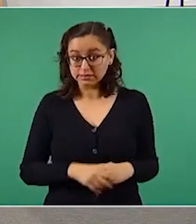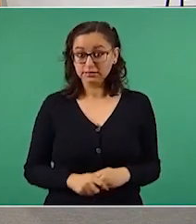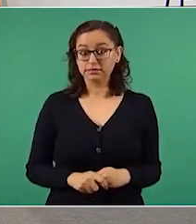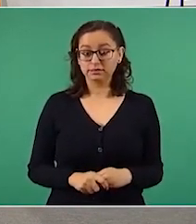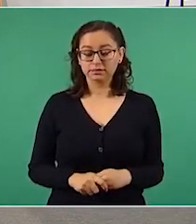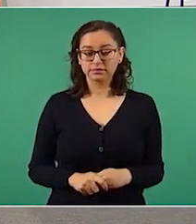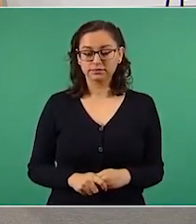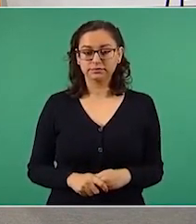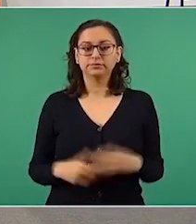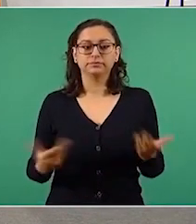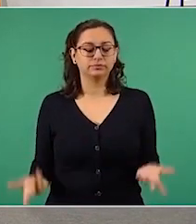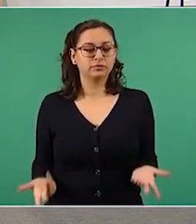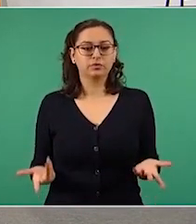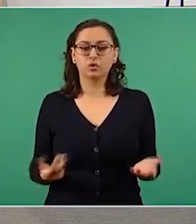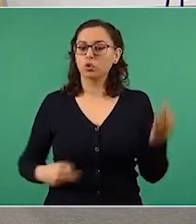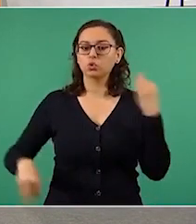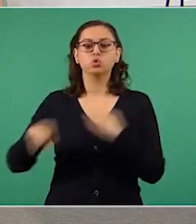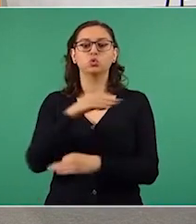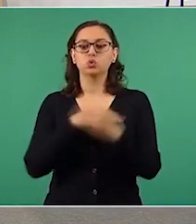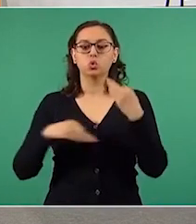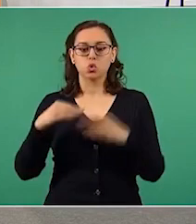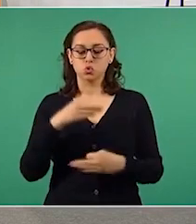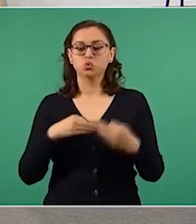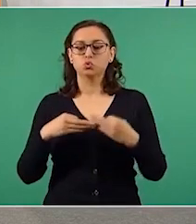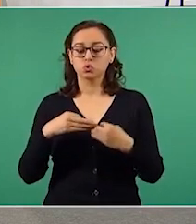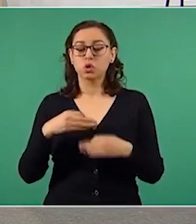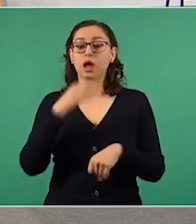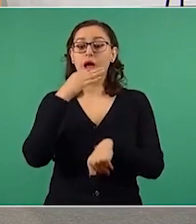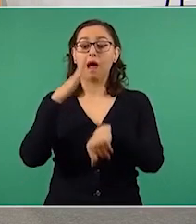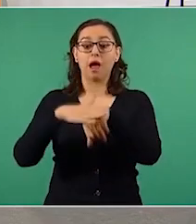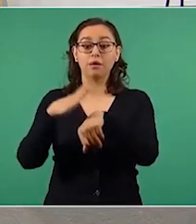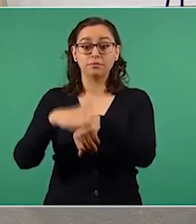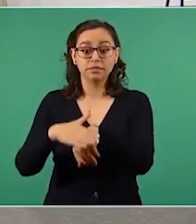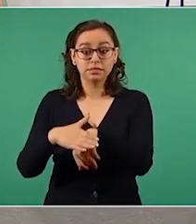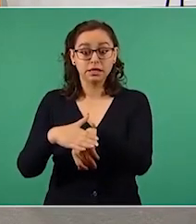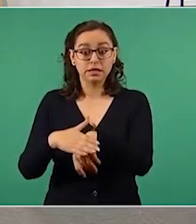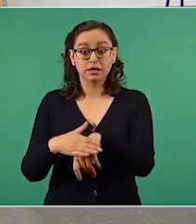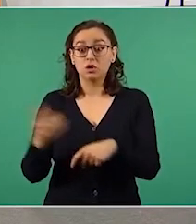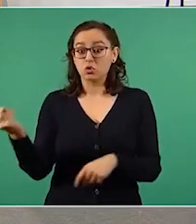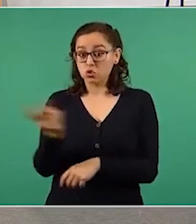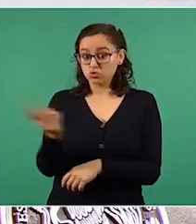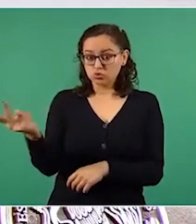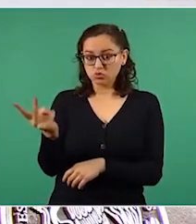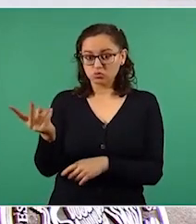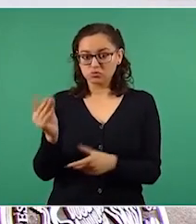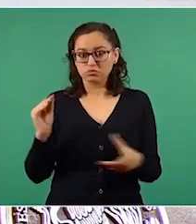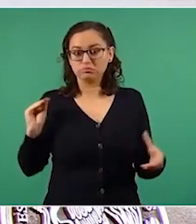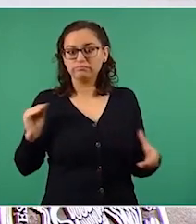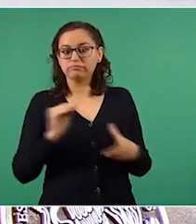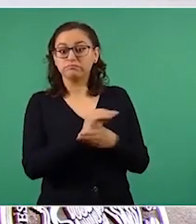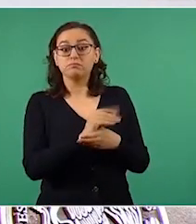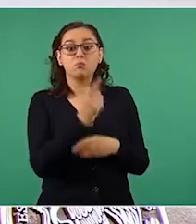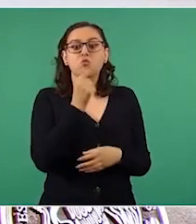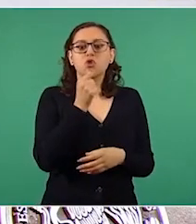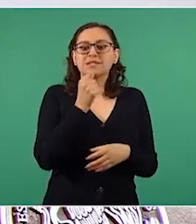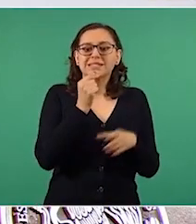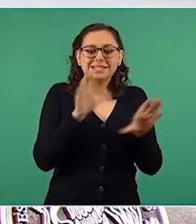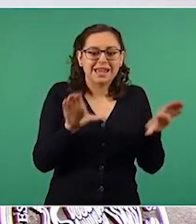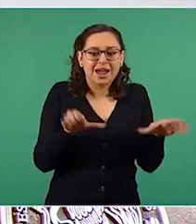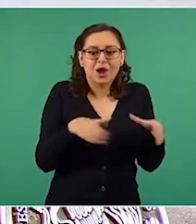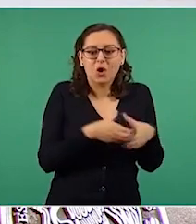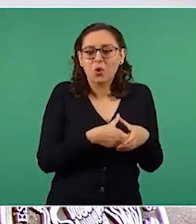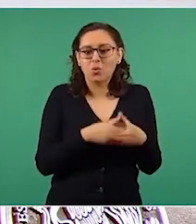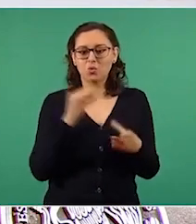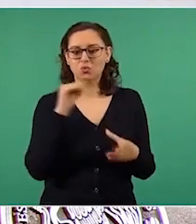tanto Salvador García Soto como Joaquín López Dóriga ignoran la fuente original. En el caso de López Dóriga, pregunta de una manera que